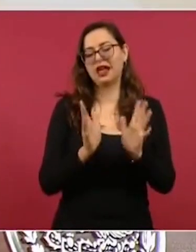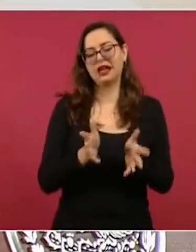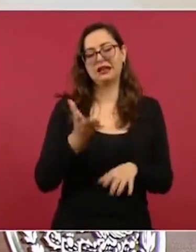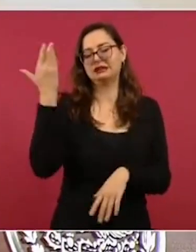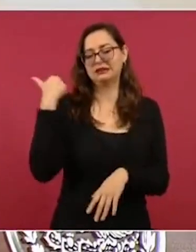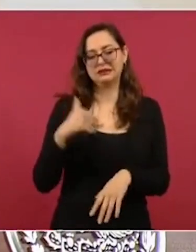prisión en Lima, Perú.